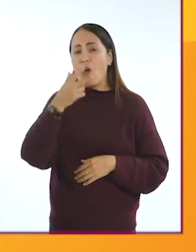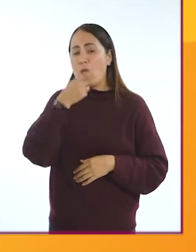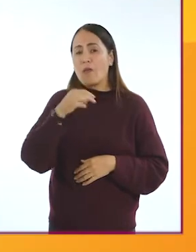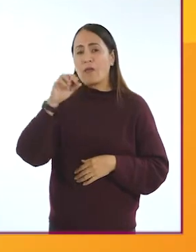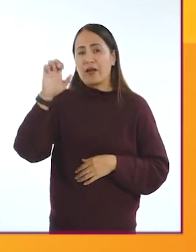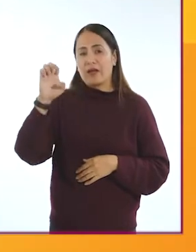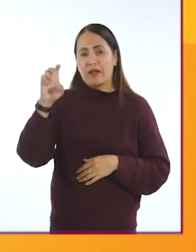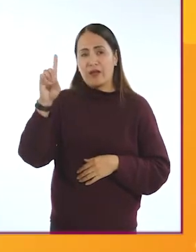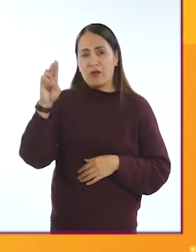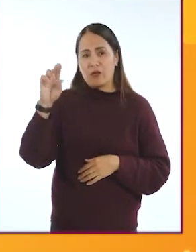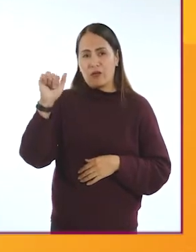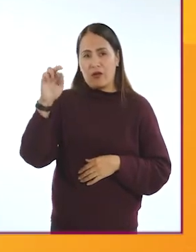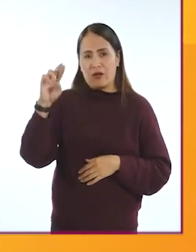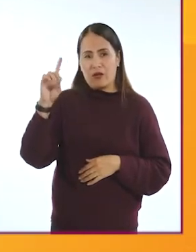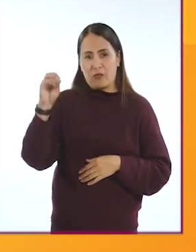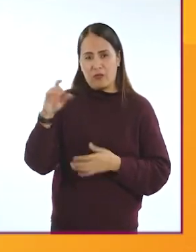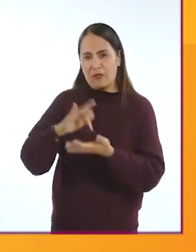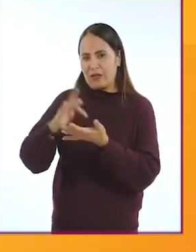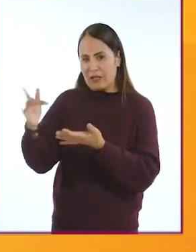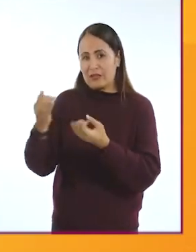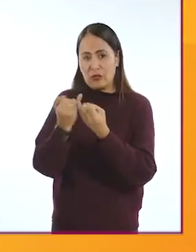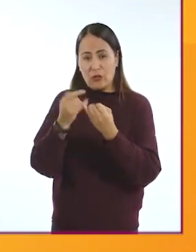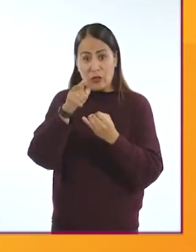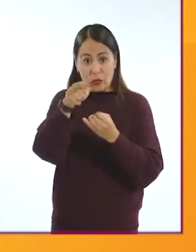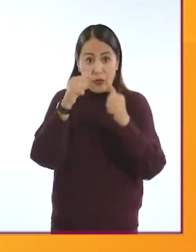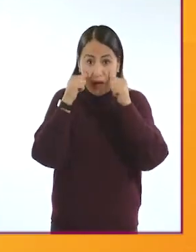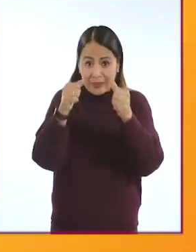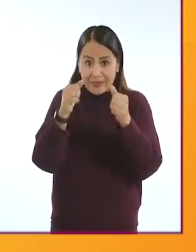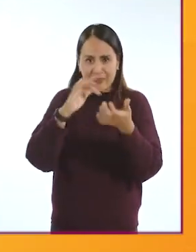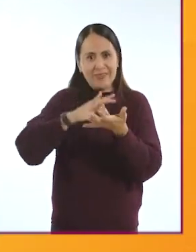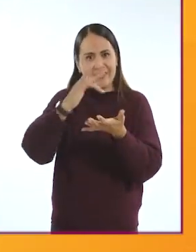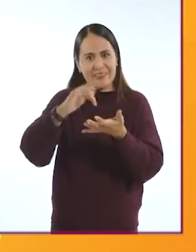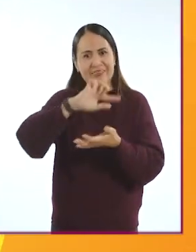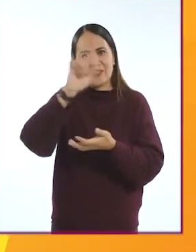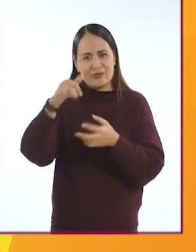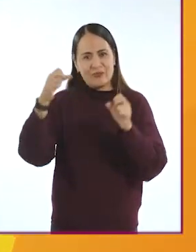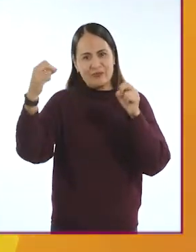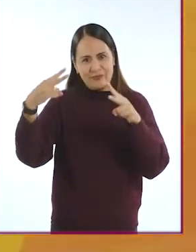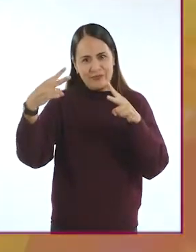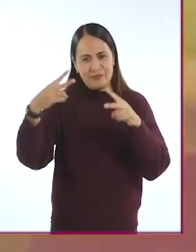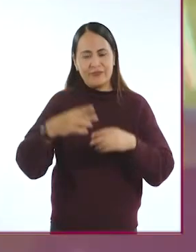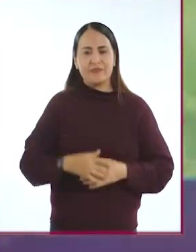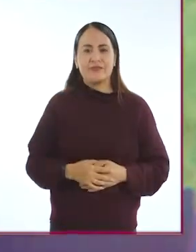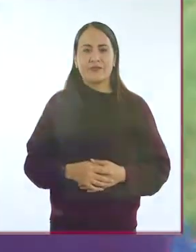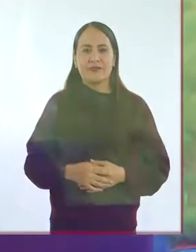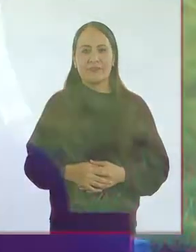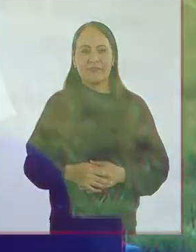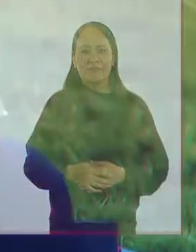Gracias a nuestro amigo Eduardo Monsalvo y también te agradezco a ti toda la atención que nos prestaste. ¡Hasta la próxima! ¡Hasta